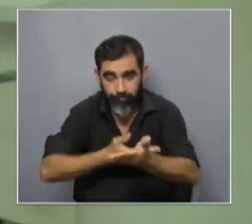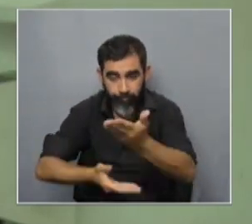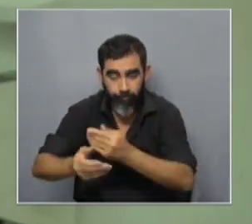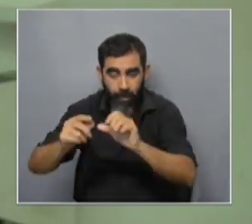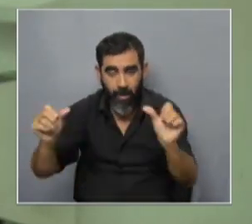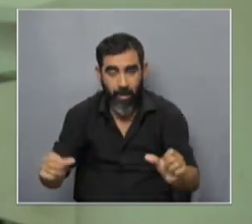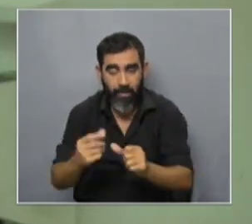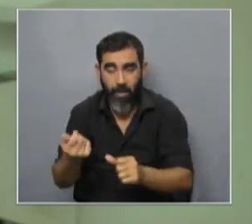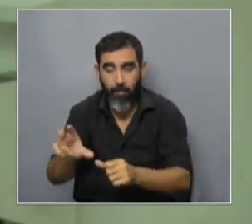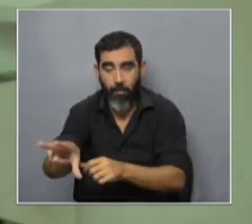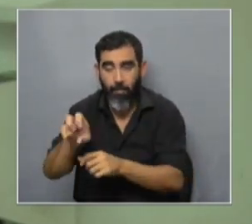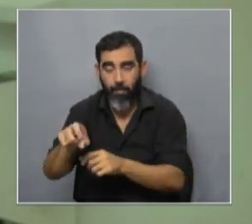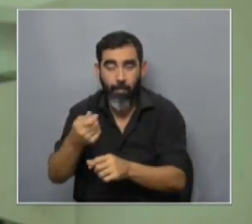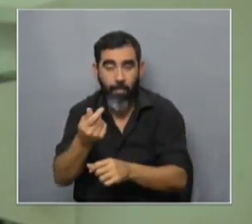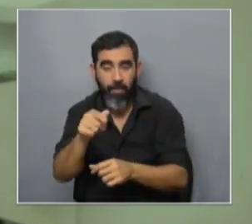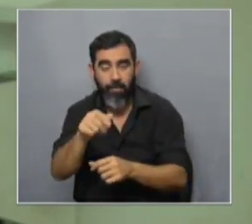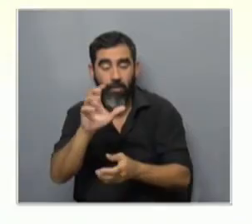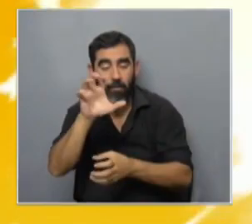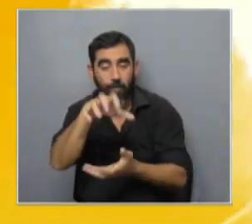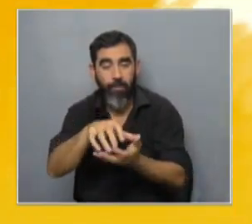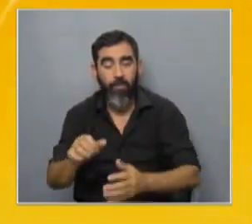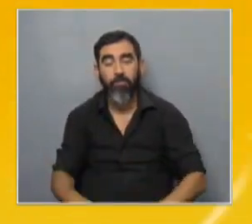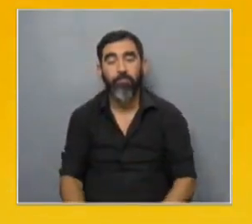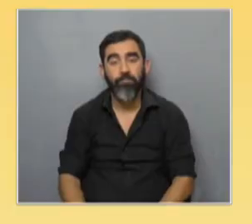se gana en la planta de Cufina